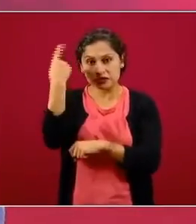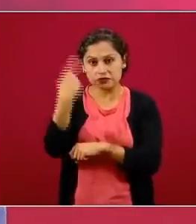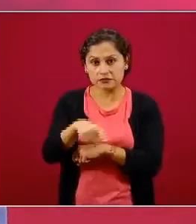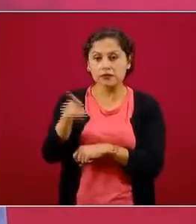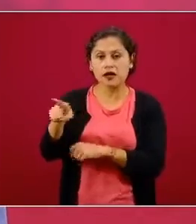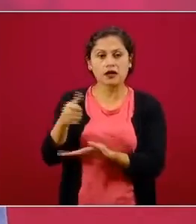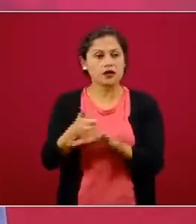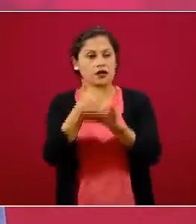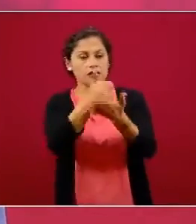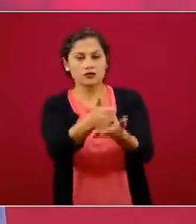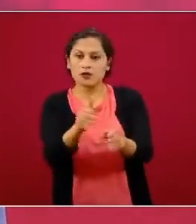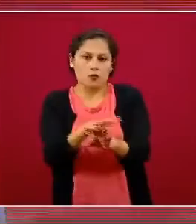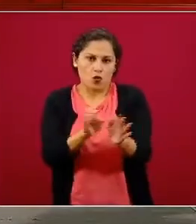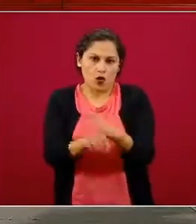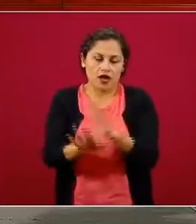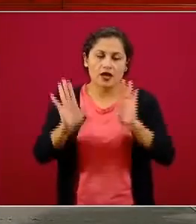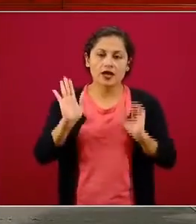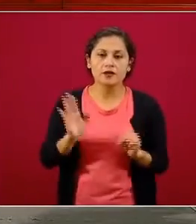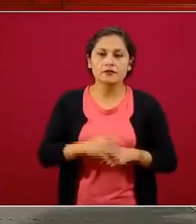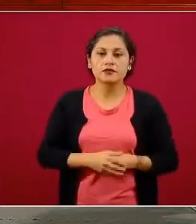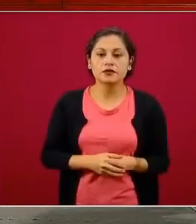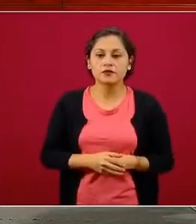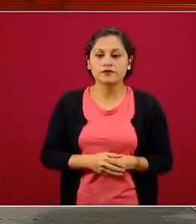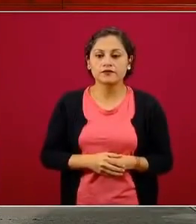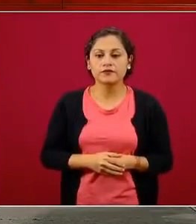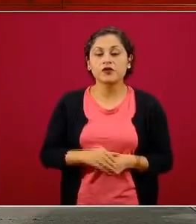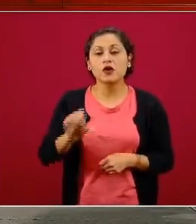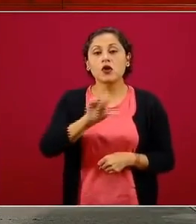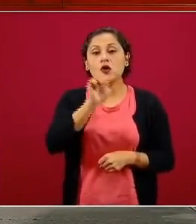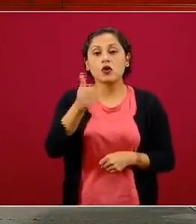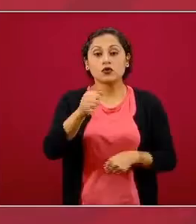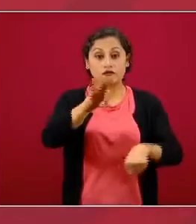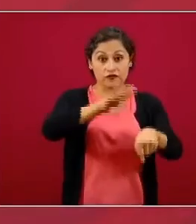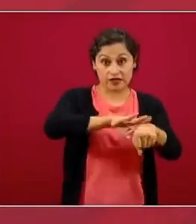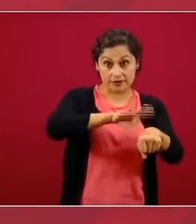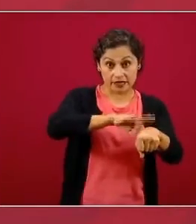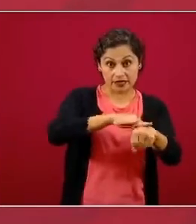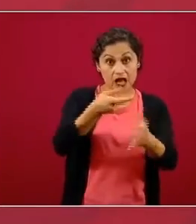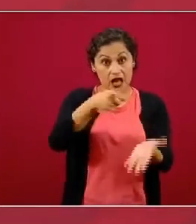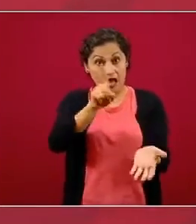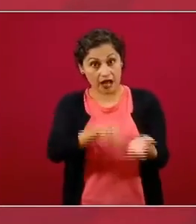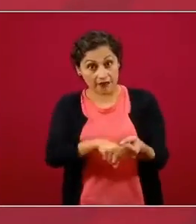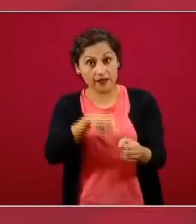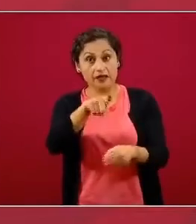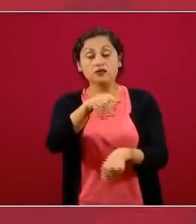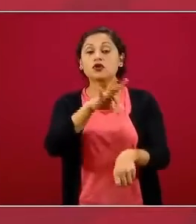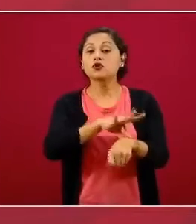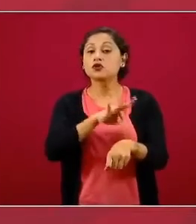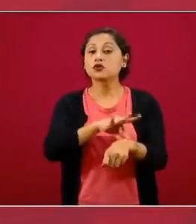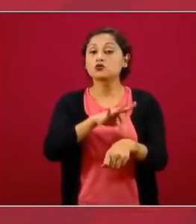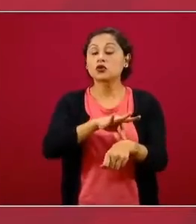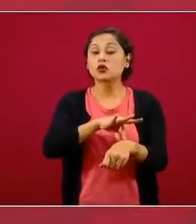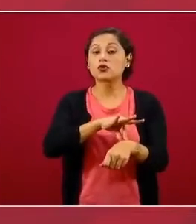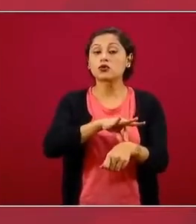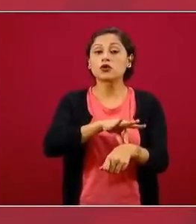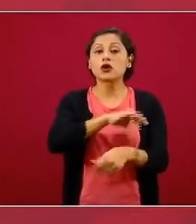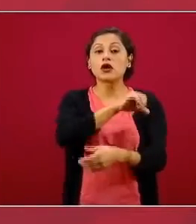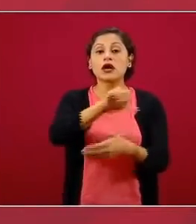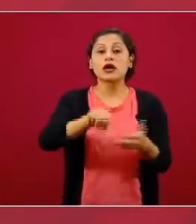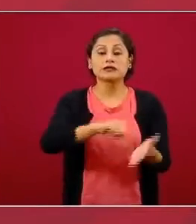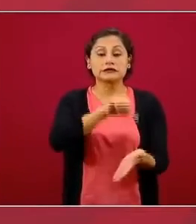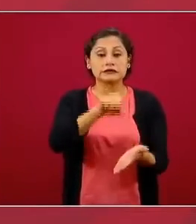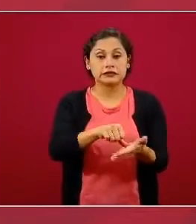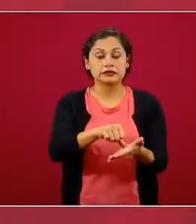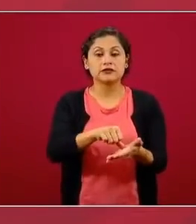Un ejemplo muy destacado son los consultorios adyacentes a farmacia, que no garantizan una cobertura